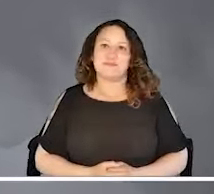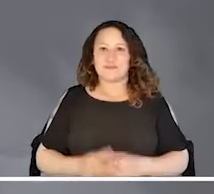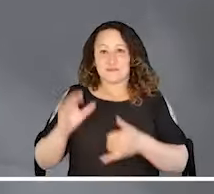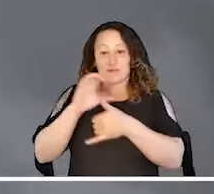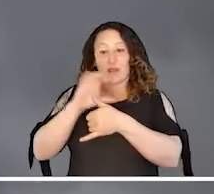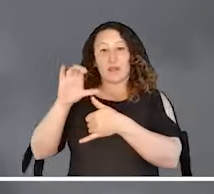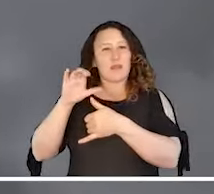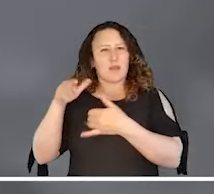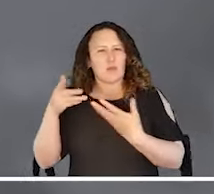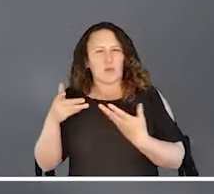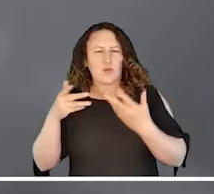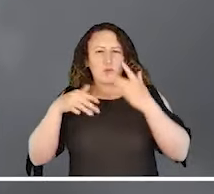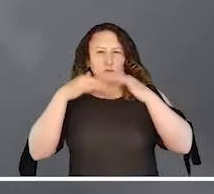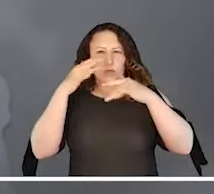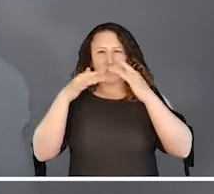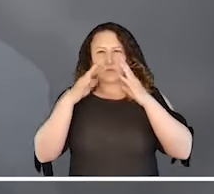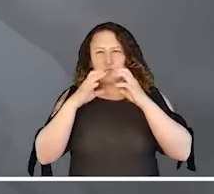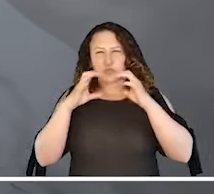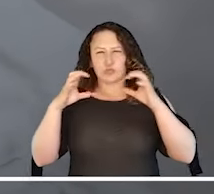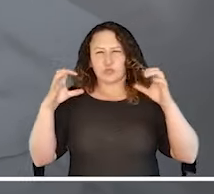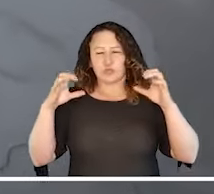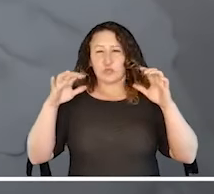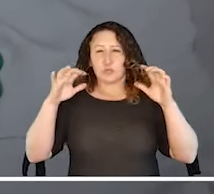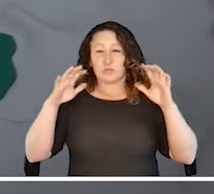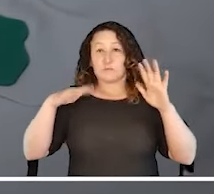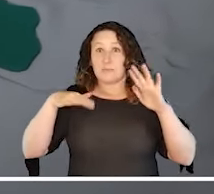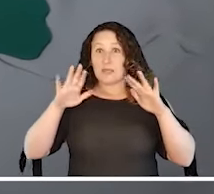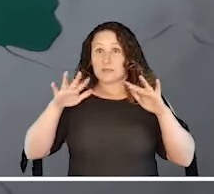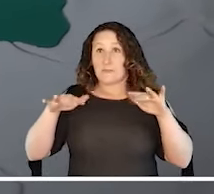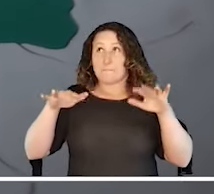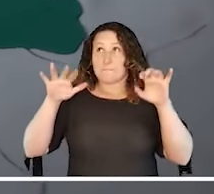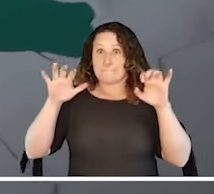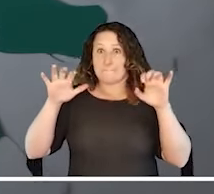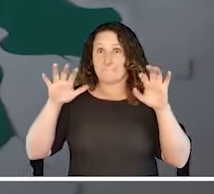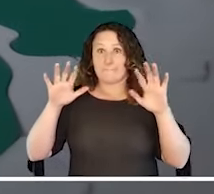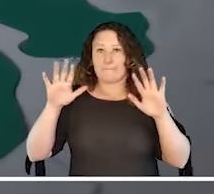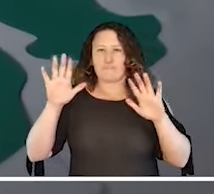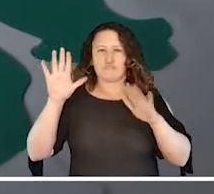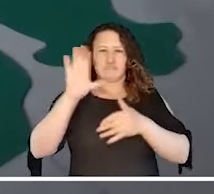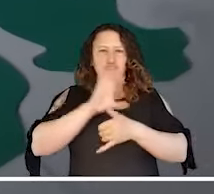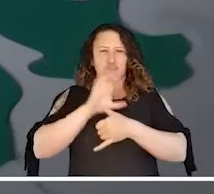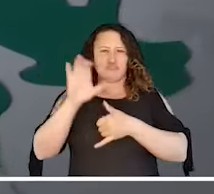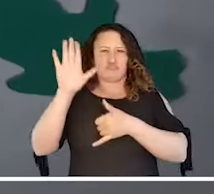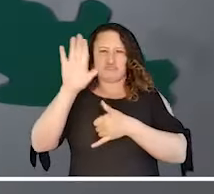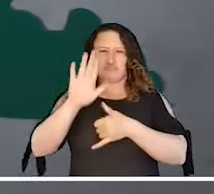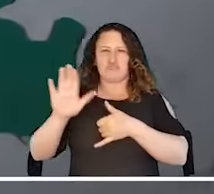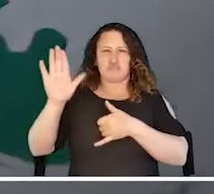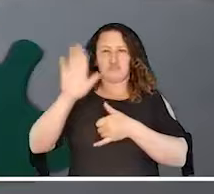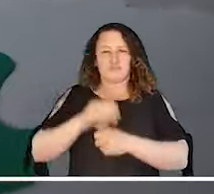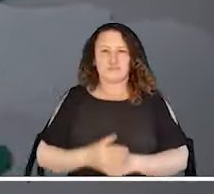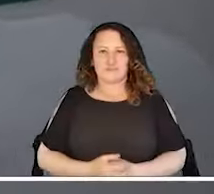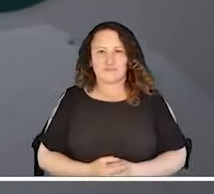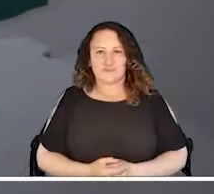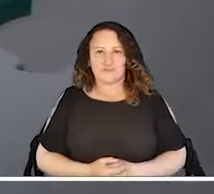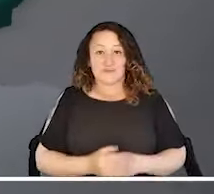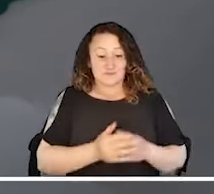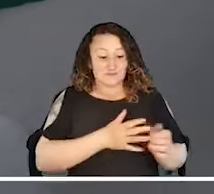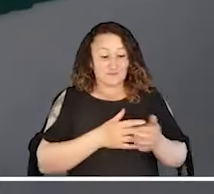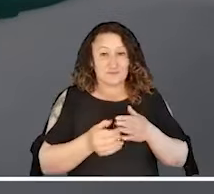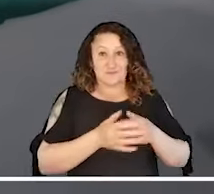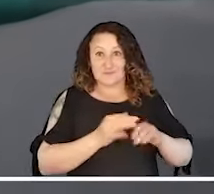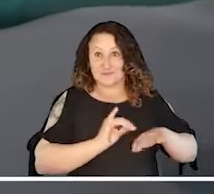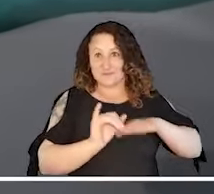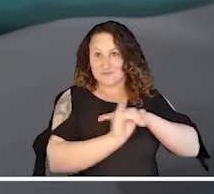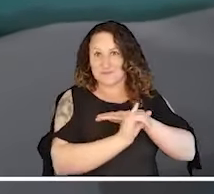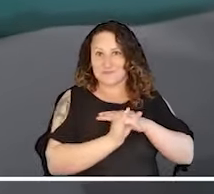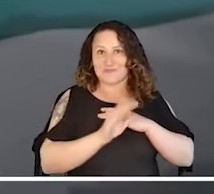Caribe se prevé una noche con cielo parcialmente nublado y predominio de tiempo seco en todo el territorio. En las islas de San